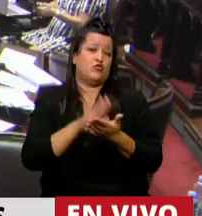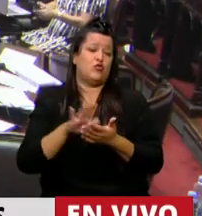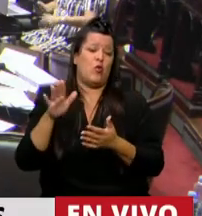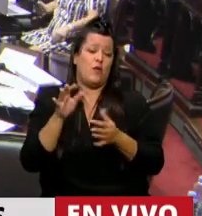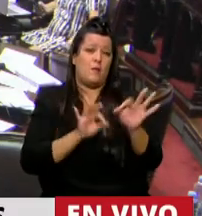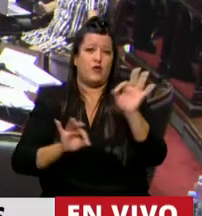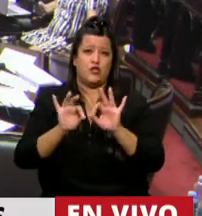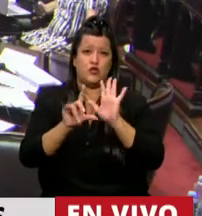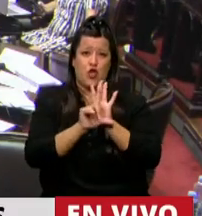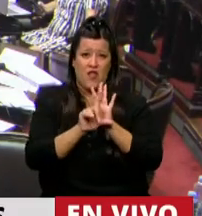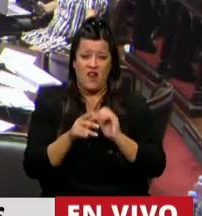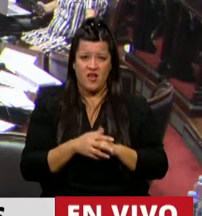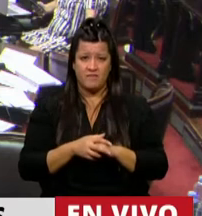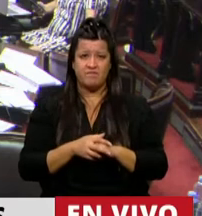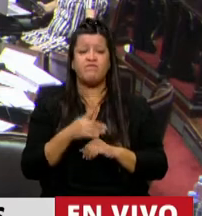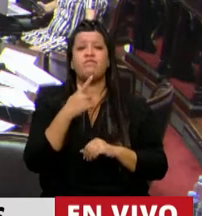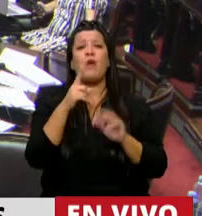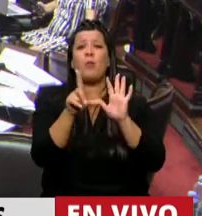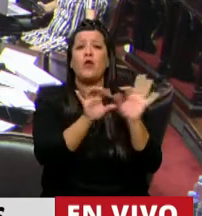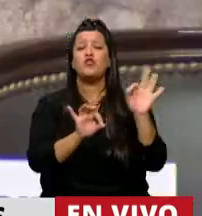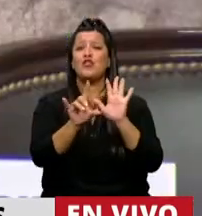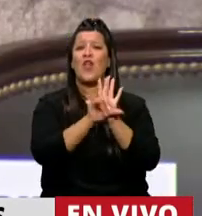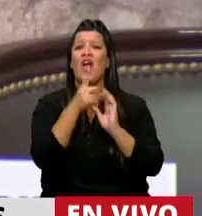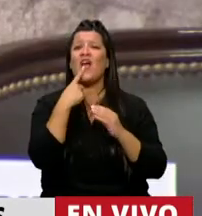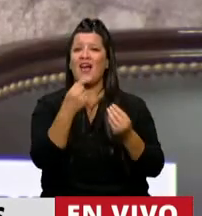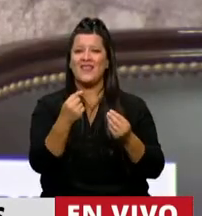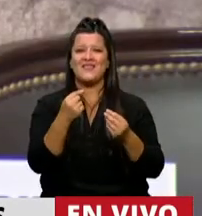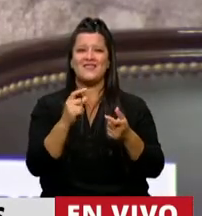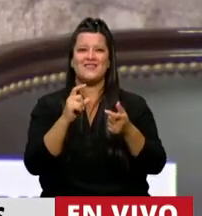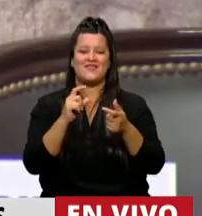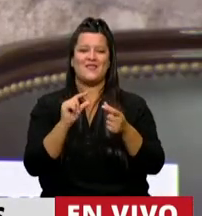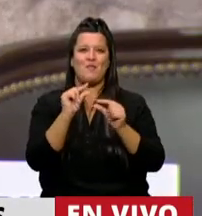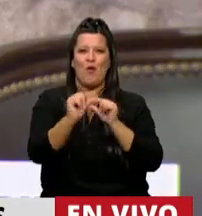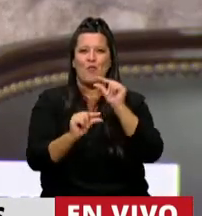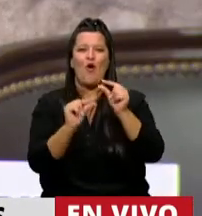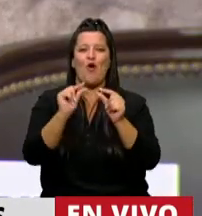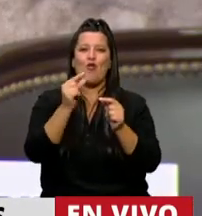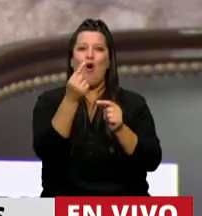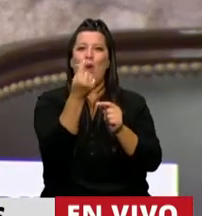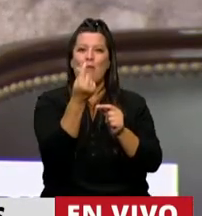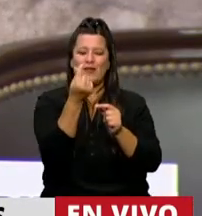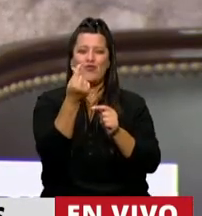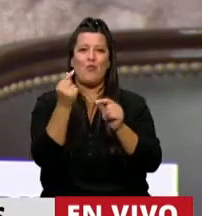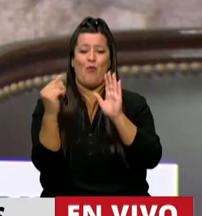ley que dice establecer el incremento progresivo y sostenido del presupuesto nacional